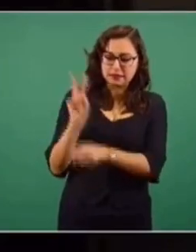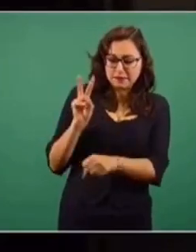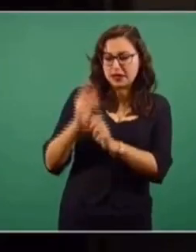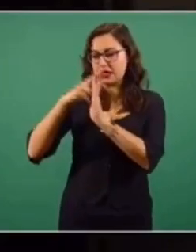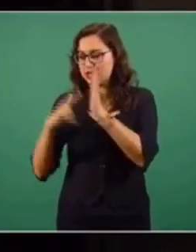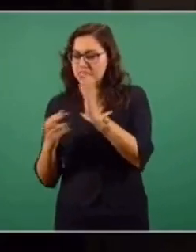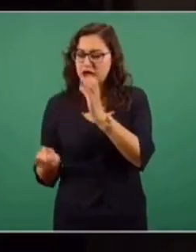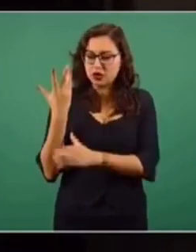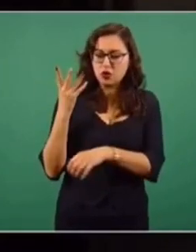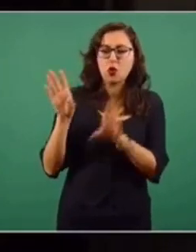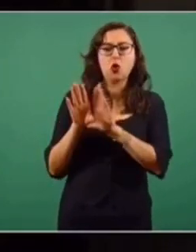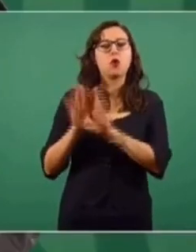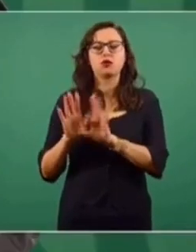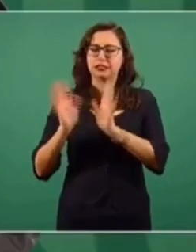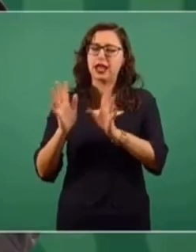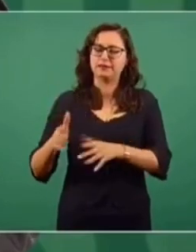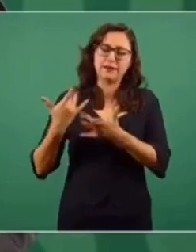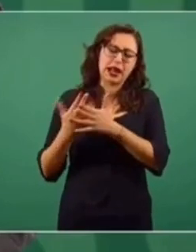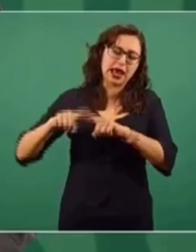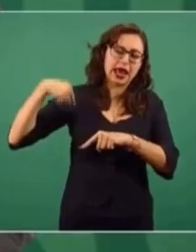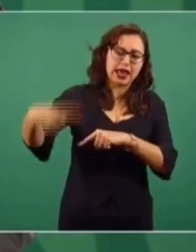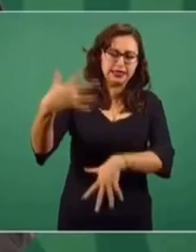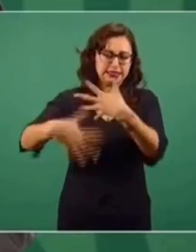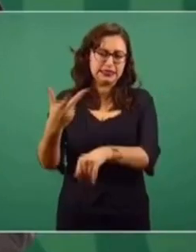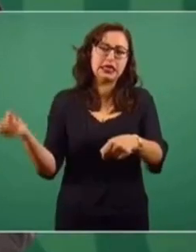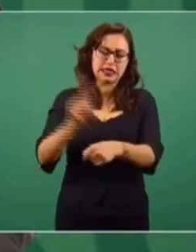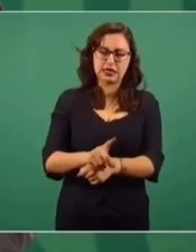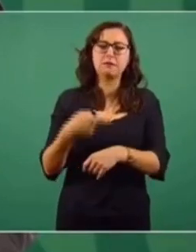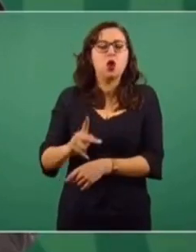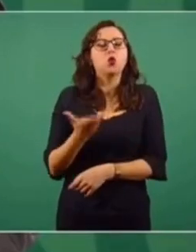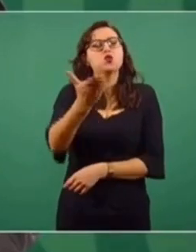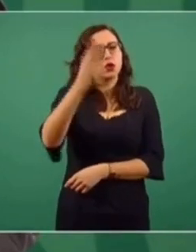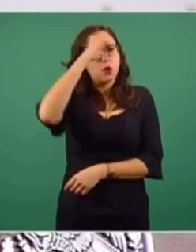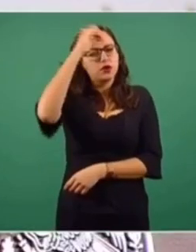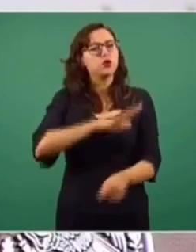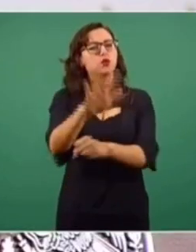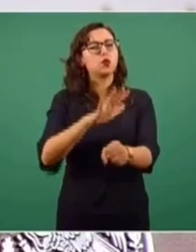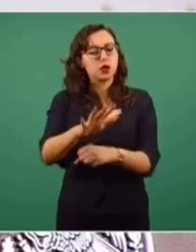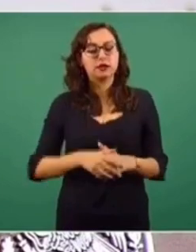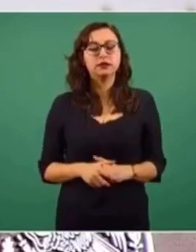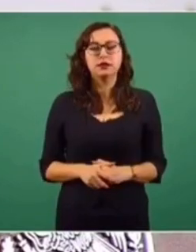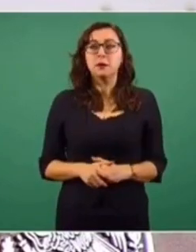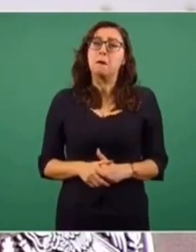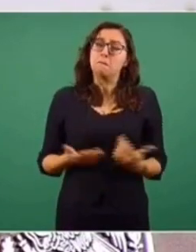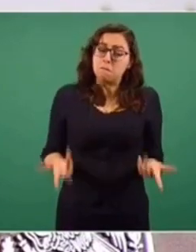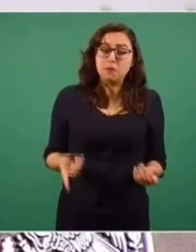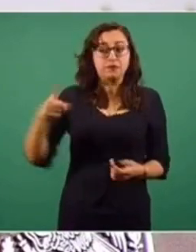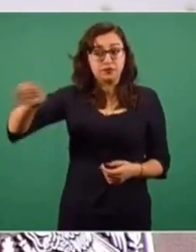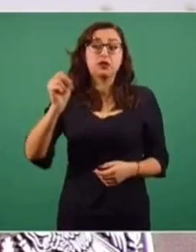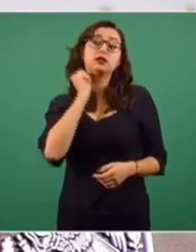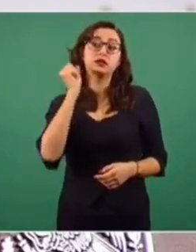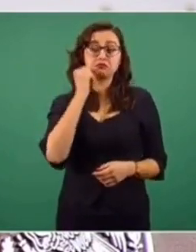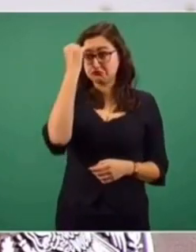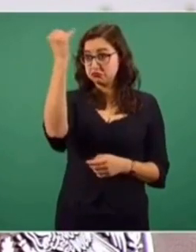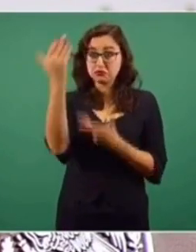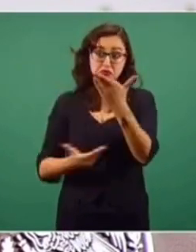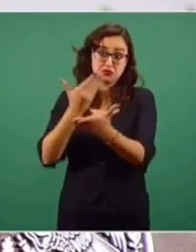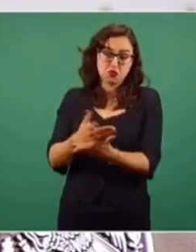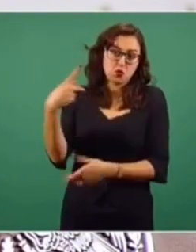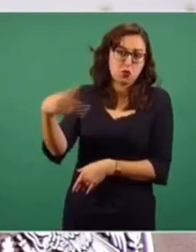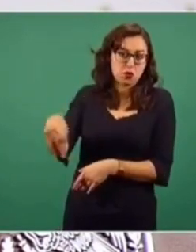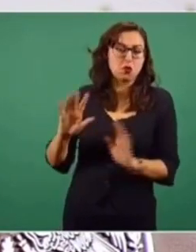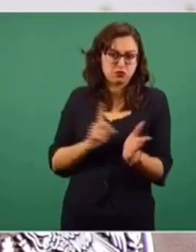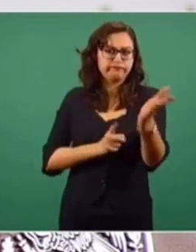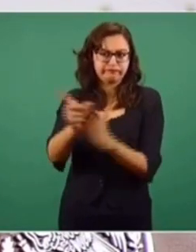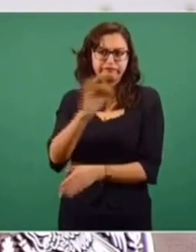Es una facultad que tienen los legisladores, ellos pueden presentar iniciativas de ley,